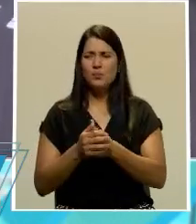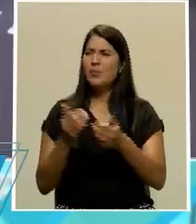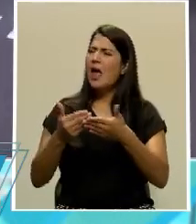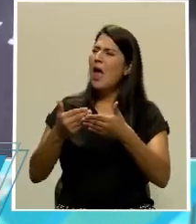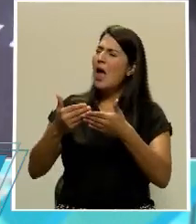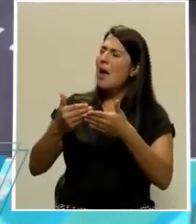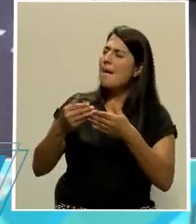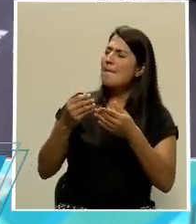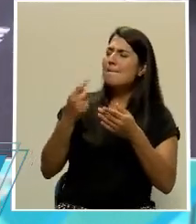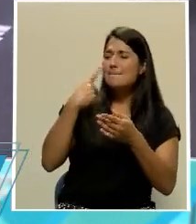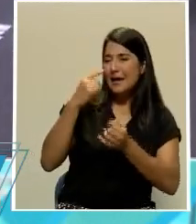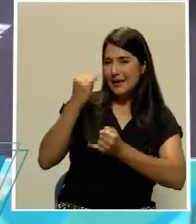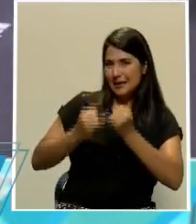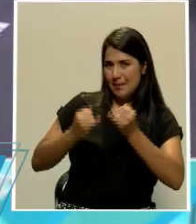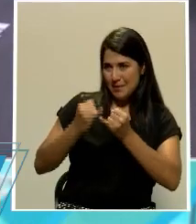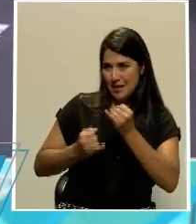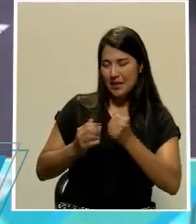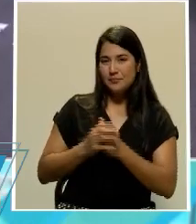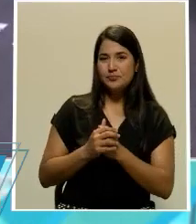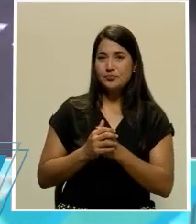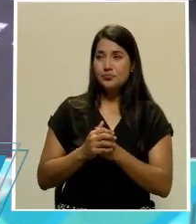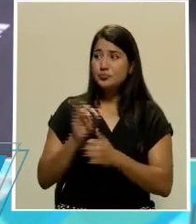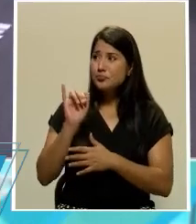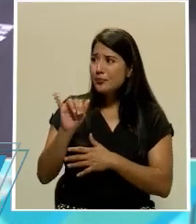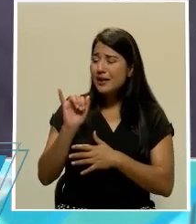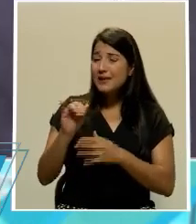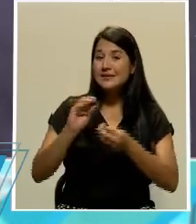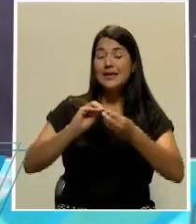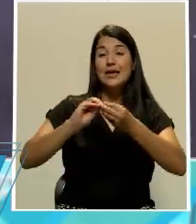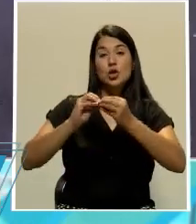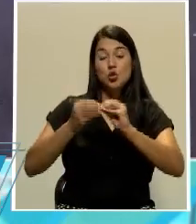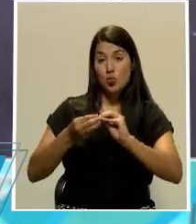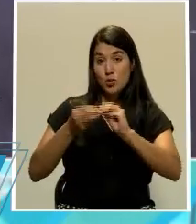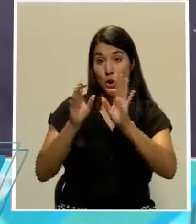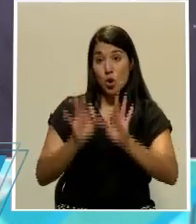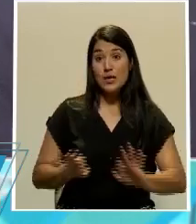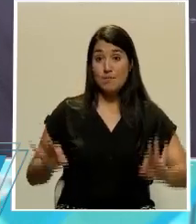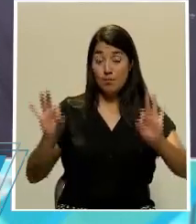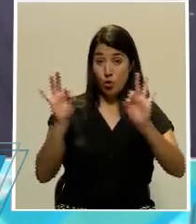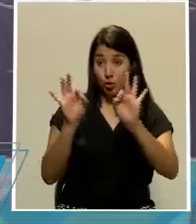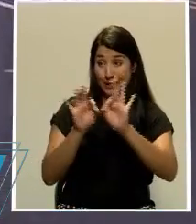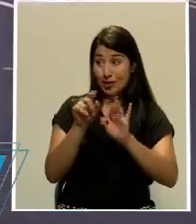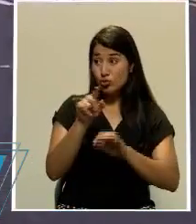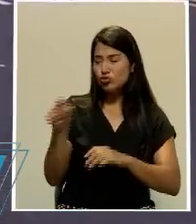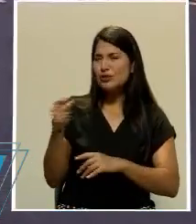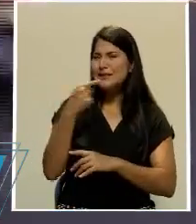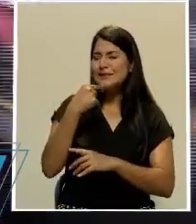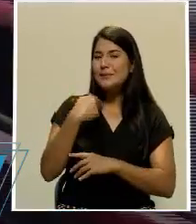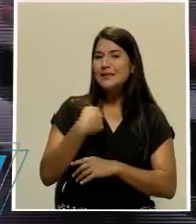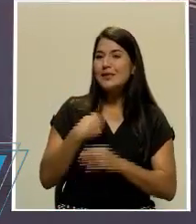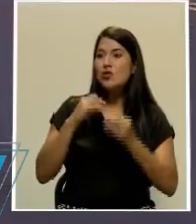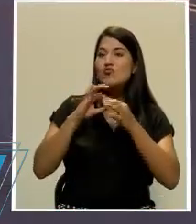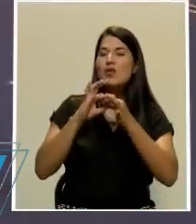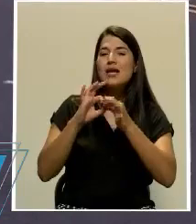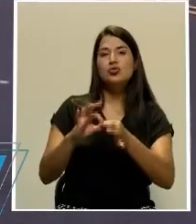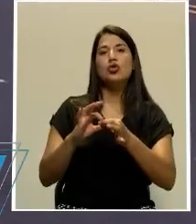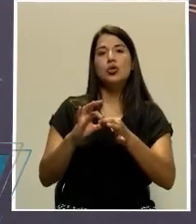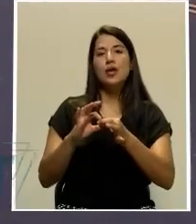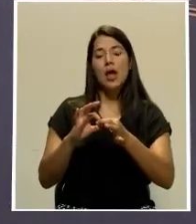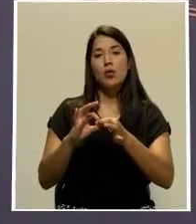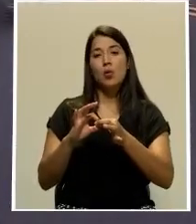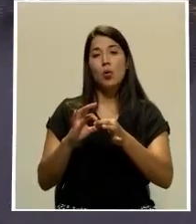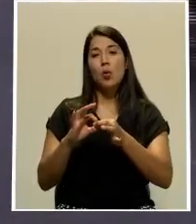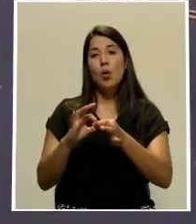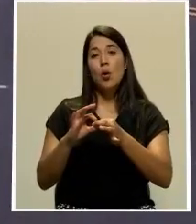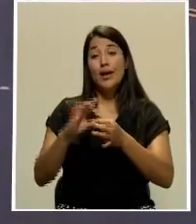antes de la entrevista. ¿Ese número tan importante que ustedes dan sobre la cantidad que ha disminuido de personas